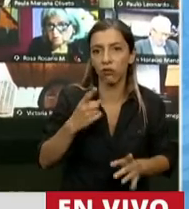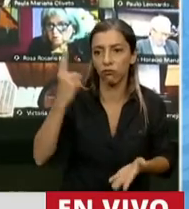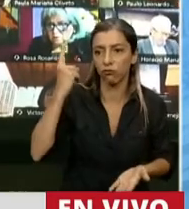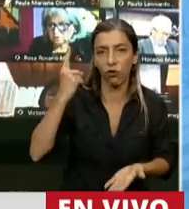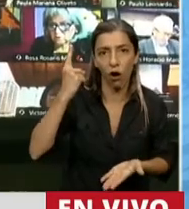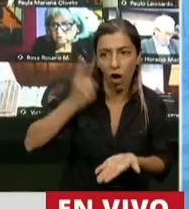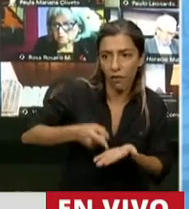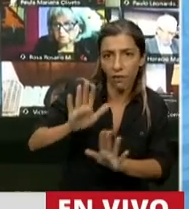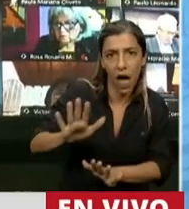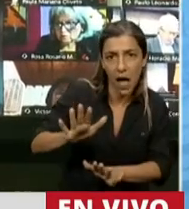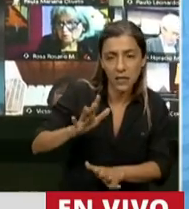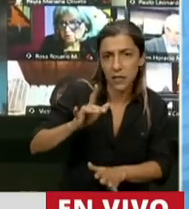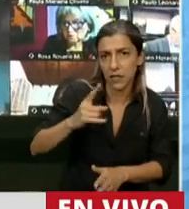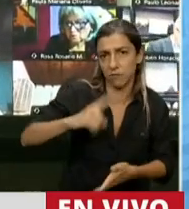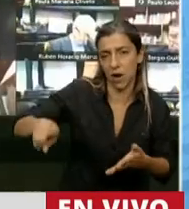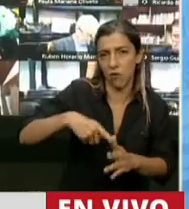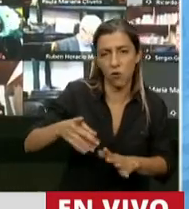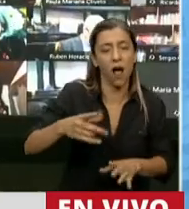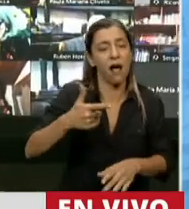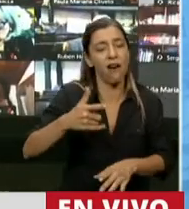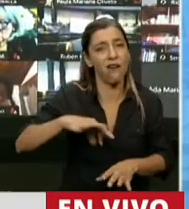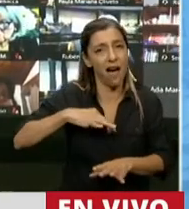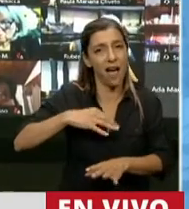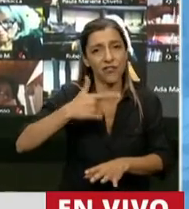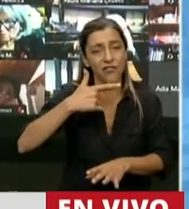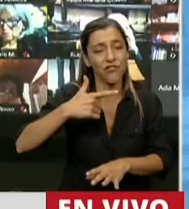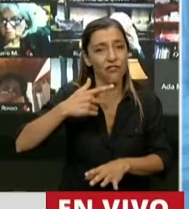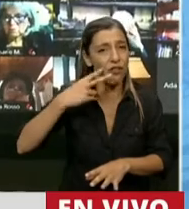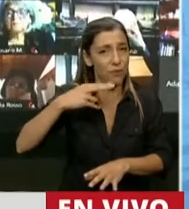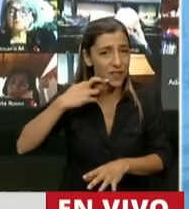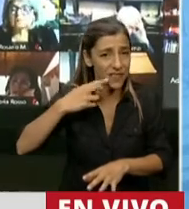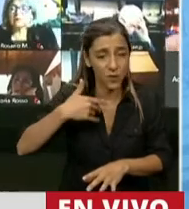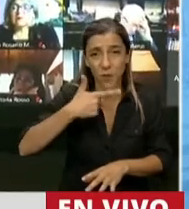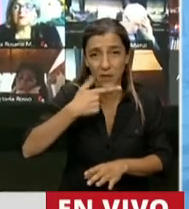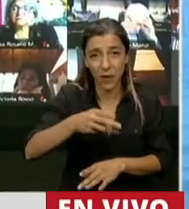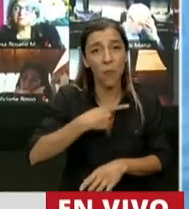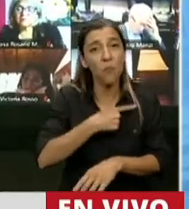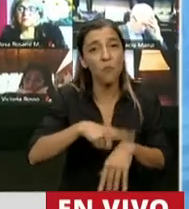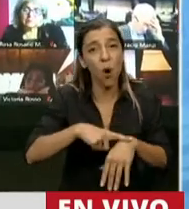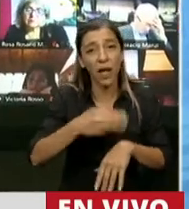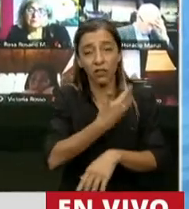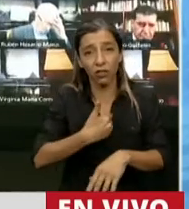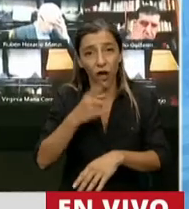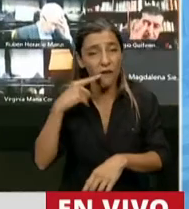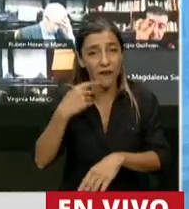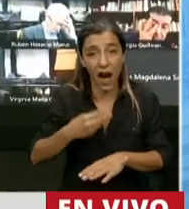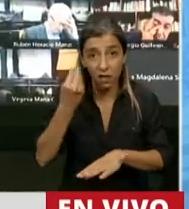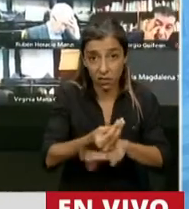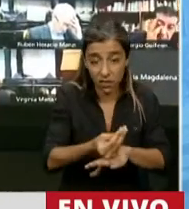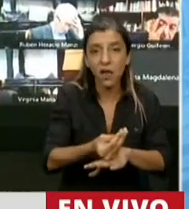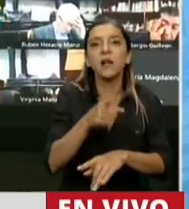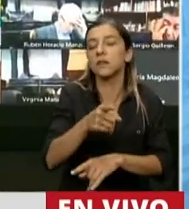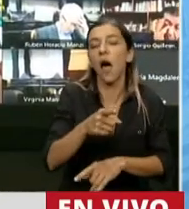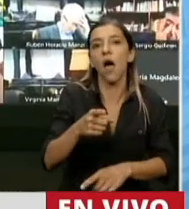en septiembre del 19 en diciembre ya ha asumido Alberto Fernández como presidente salieron corriendo